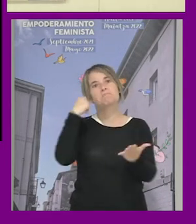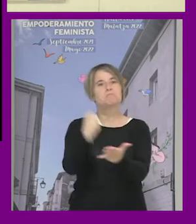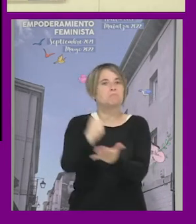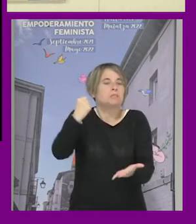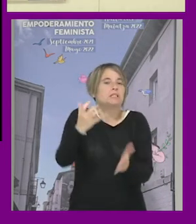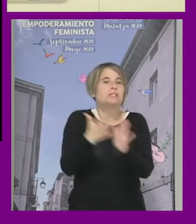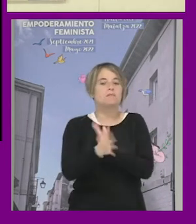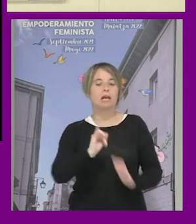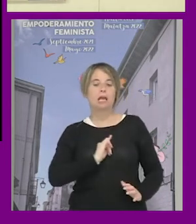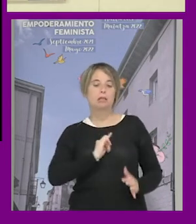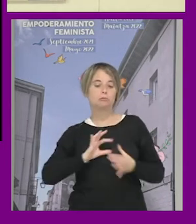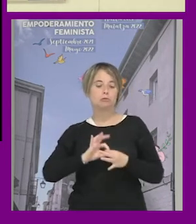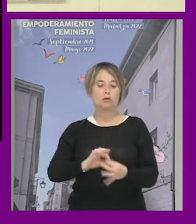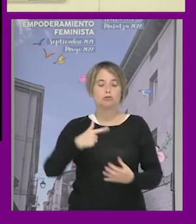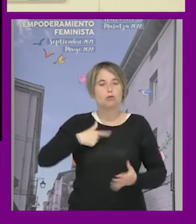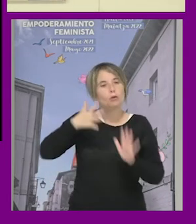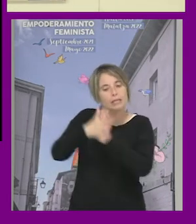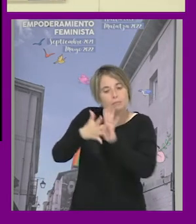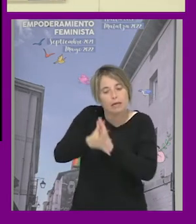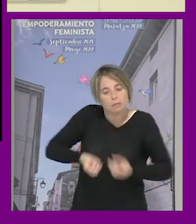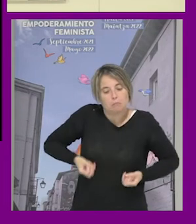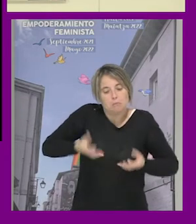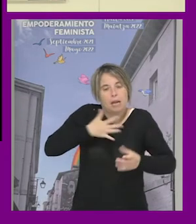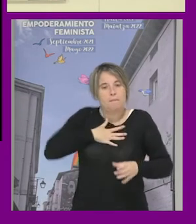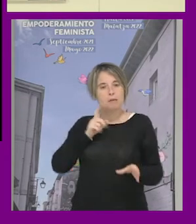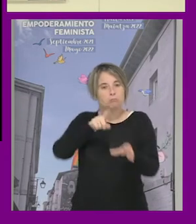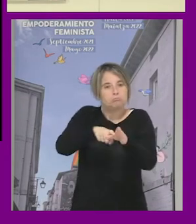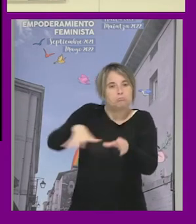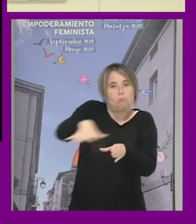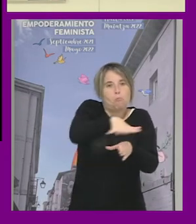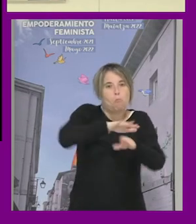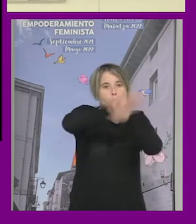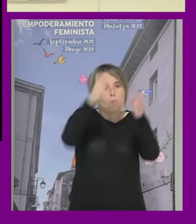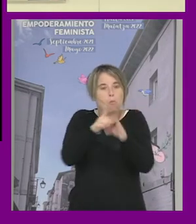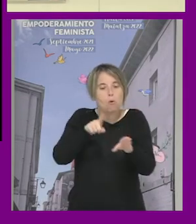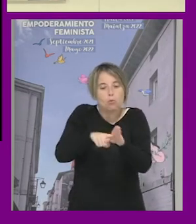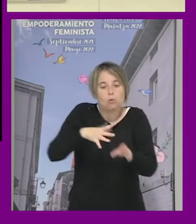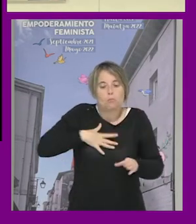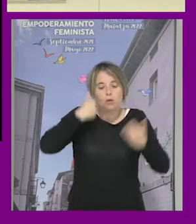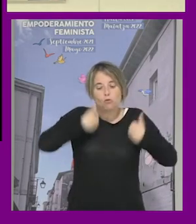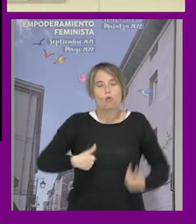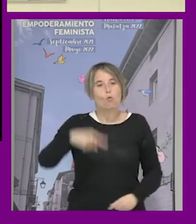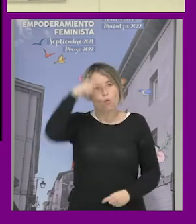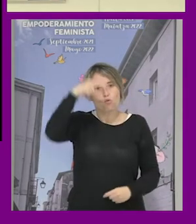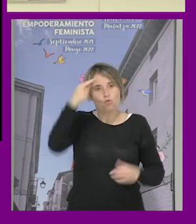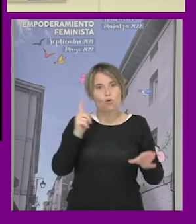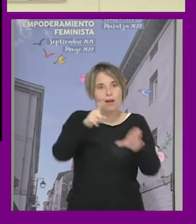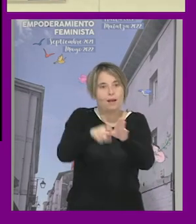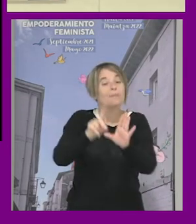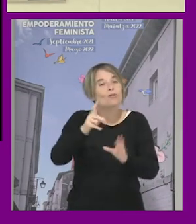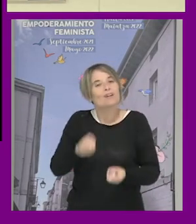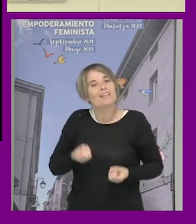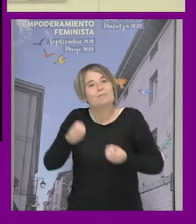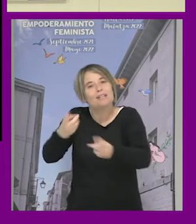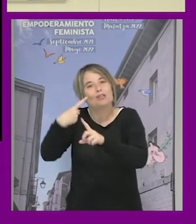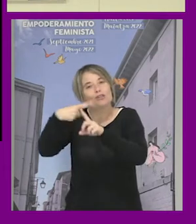categorías identitarios yo me vinculo para explicarme para buscar un lugar en el mundo en función de lo que culturalmente está disponible expresión tiene formas